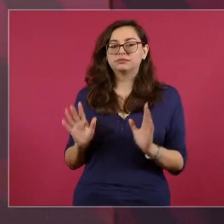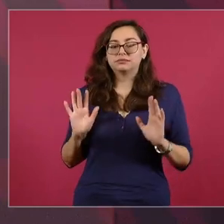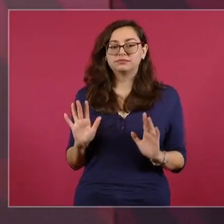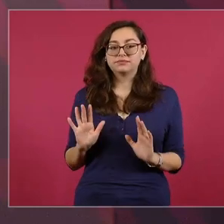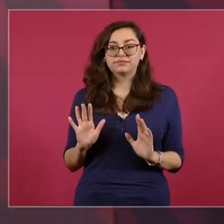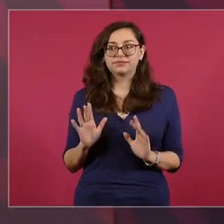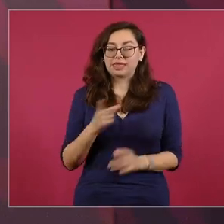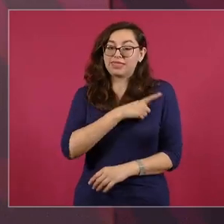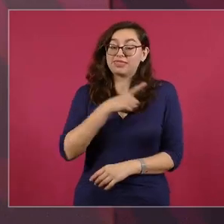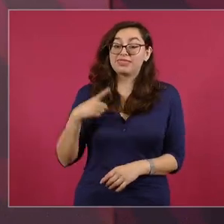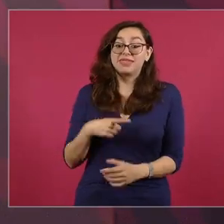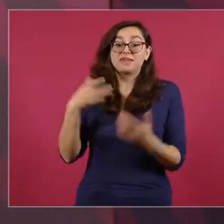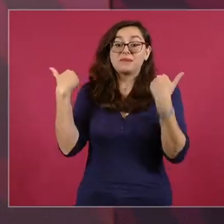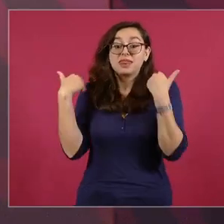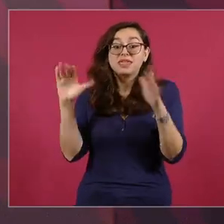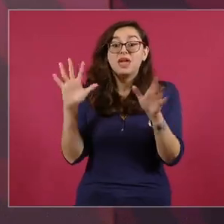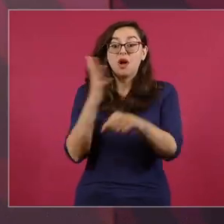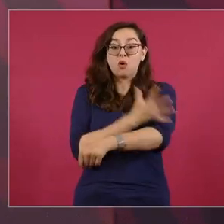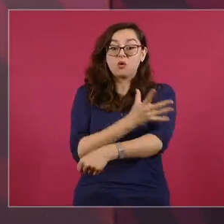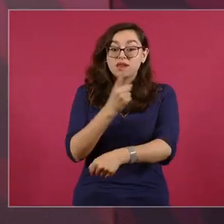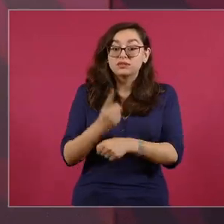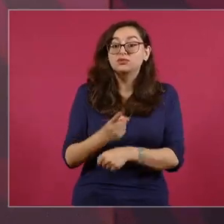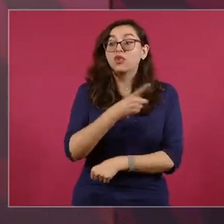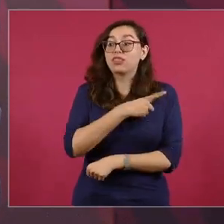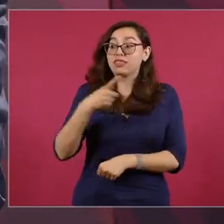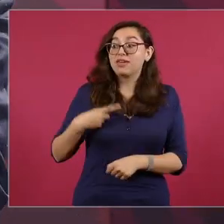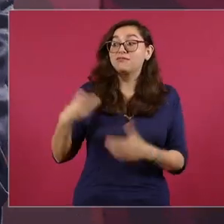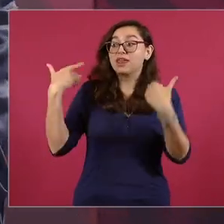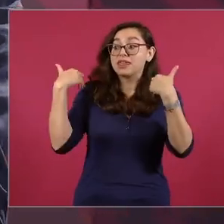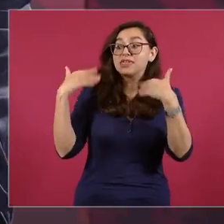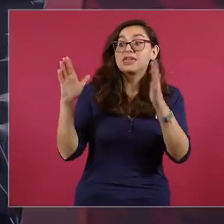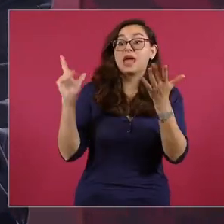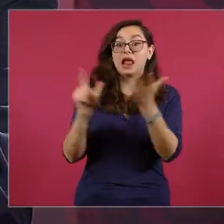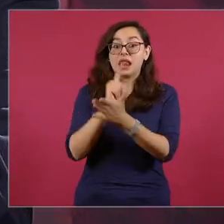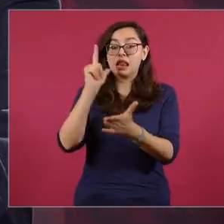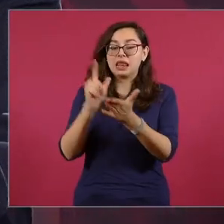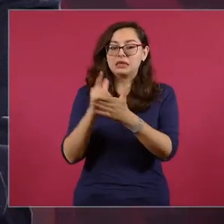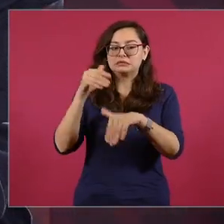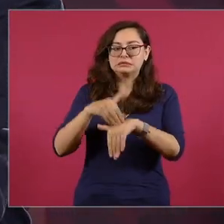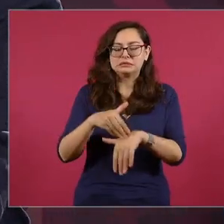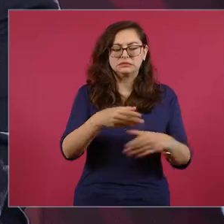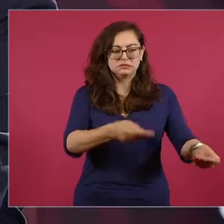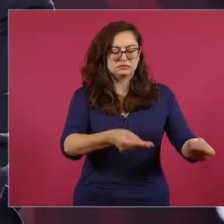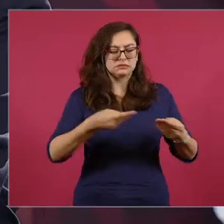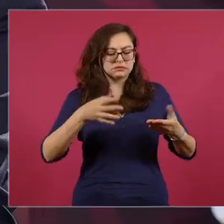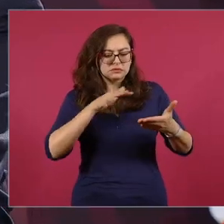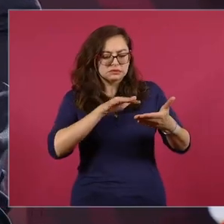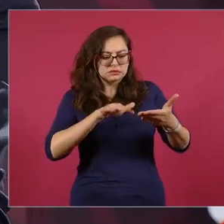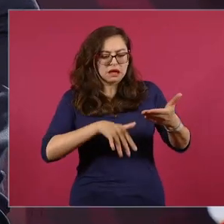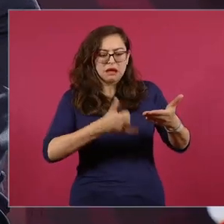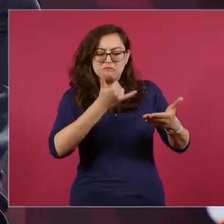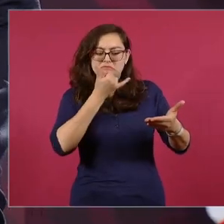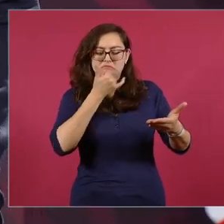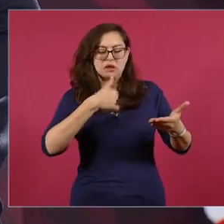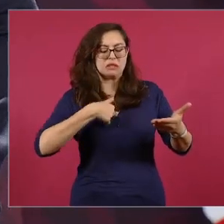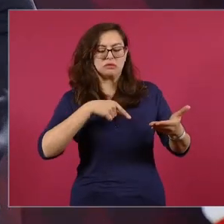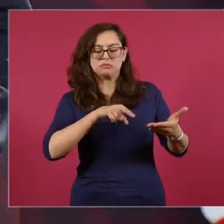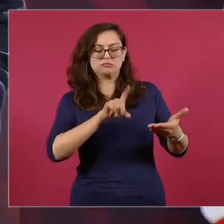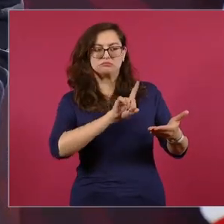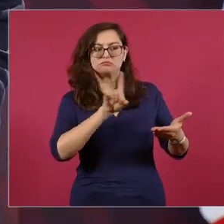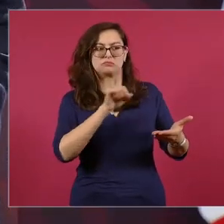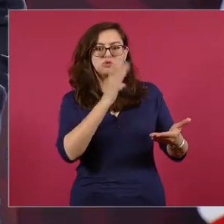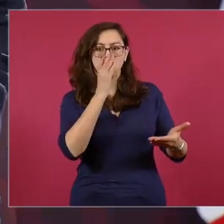apegado a la ley, sería no tenemos facultades en los dos casos,